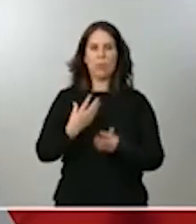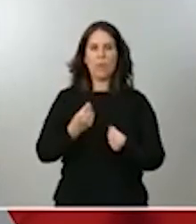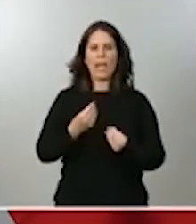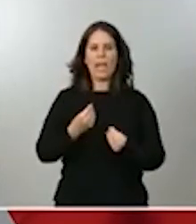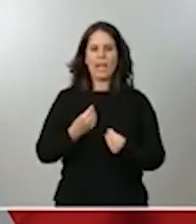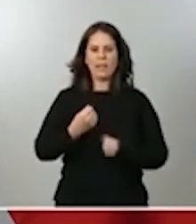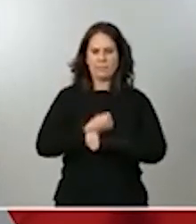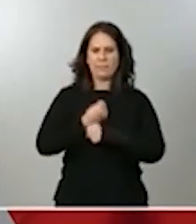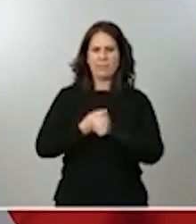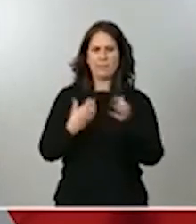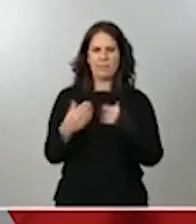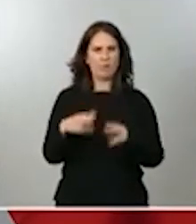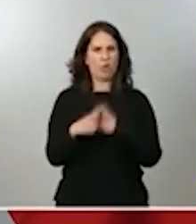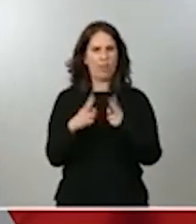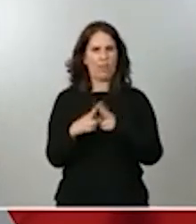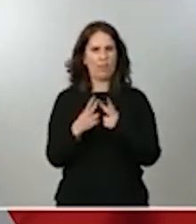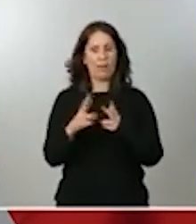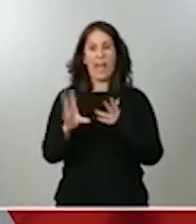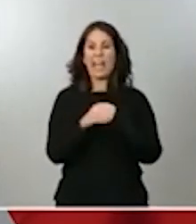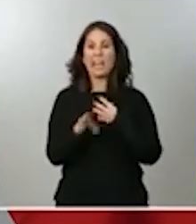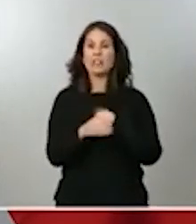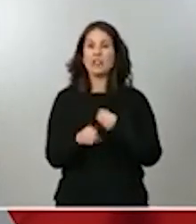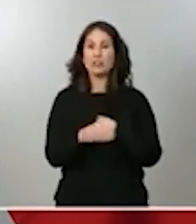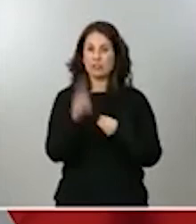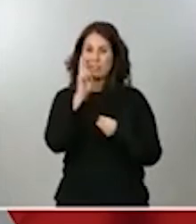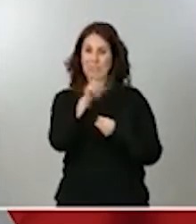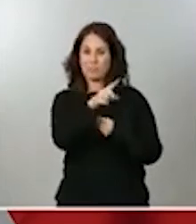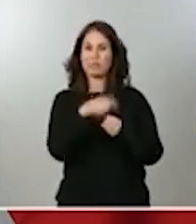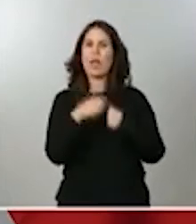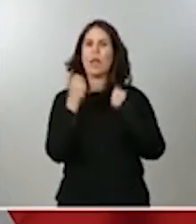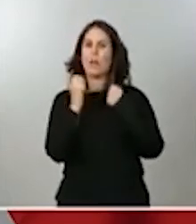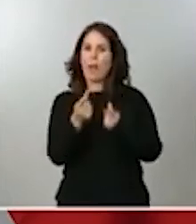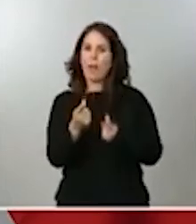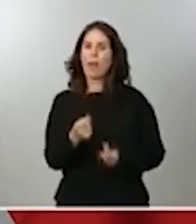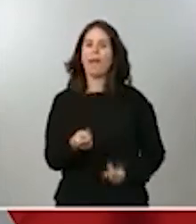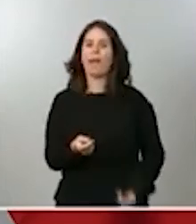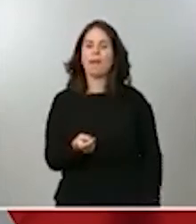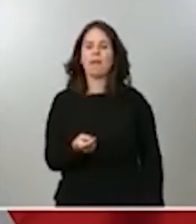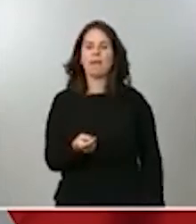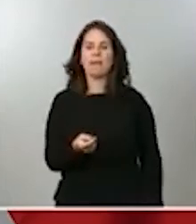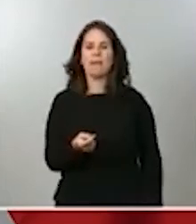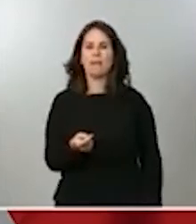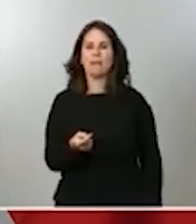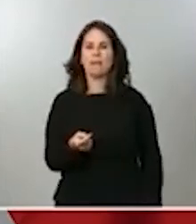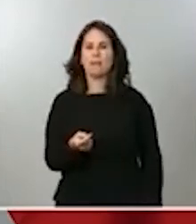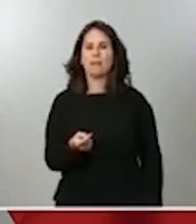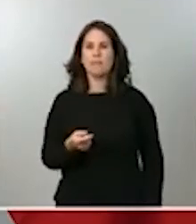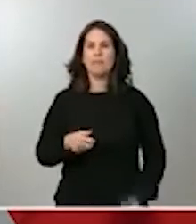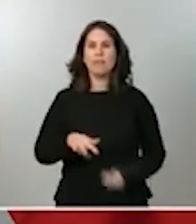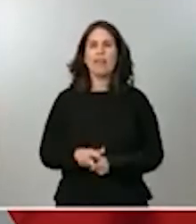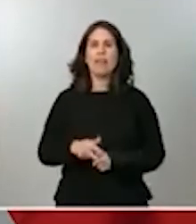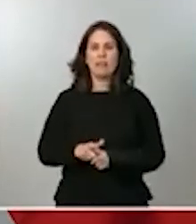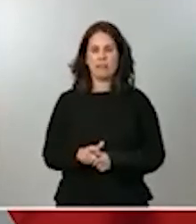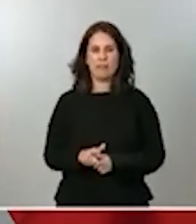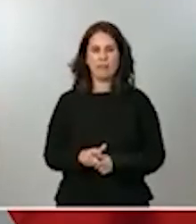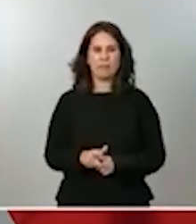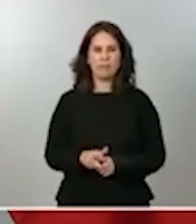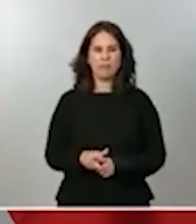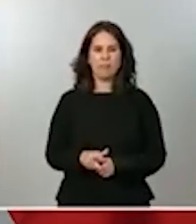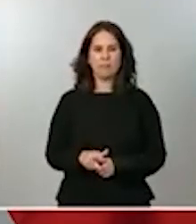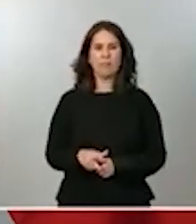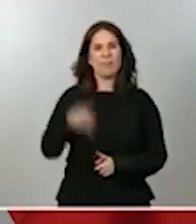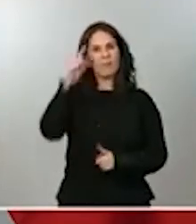Verán en los anexos cómo les facilitamos y les vamos a propiciar una herramienta para que puedan si quieren